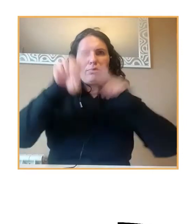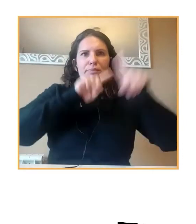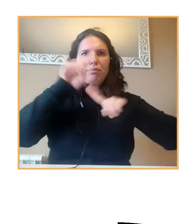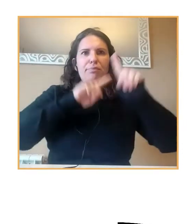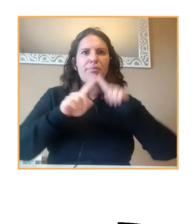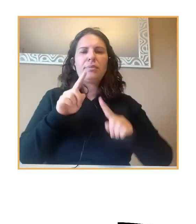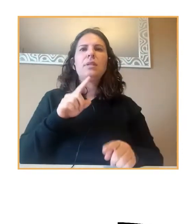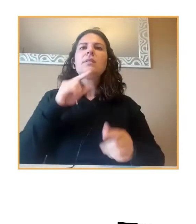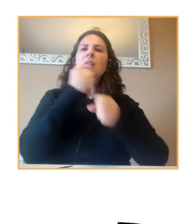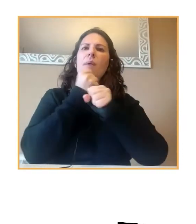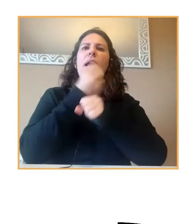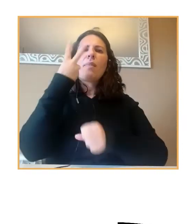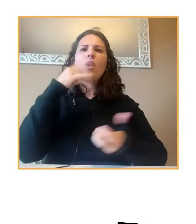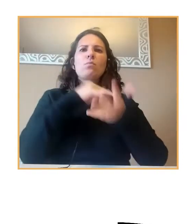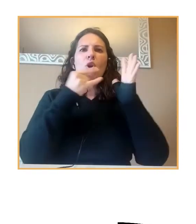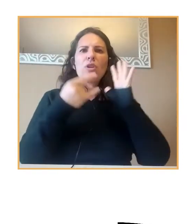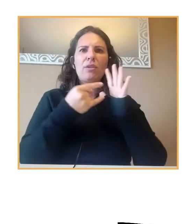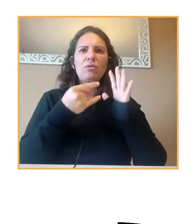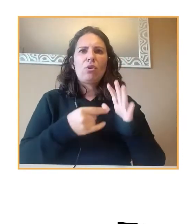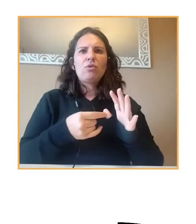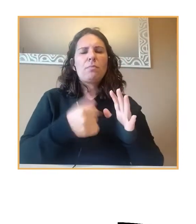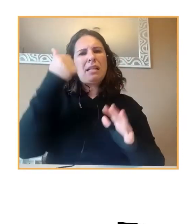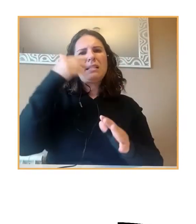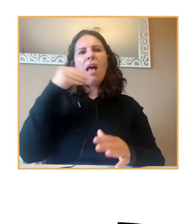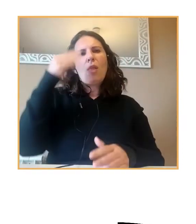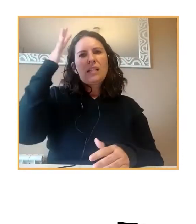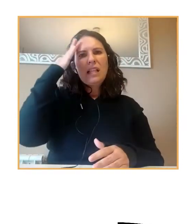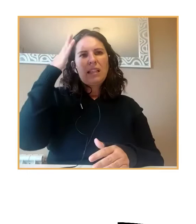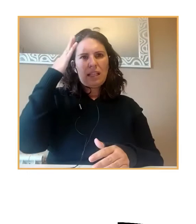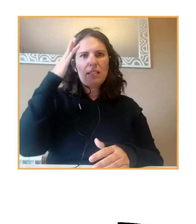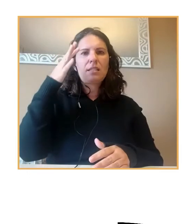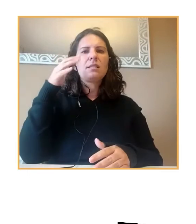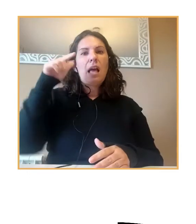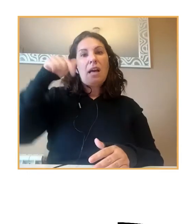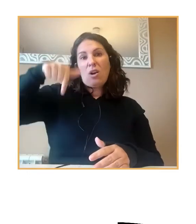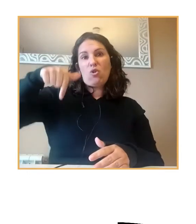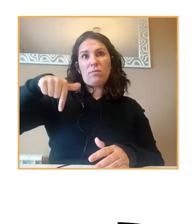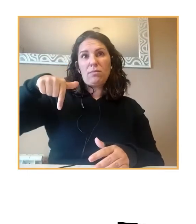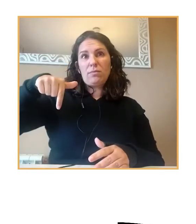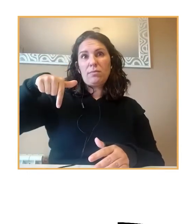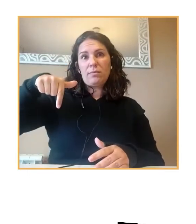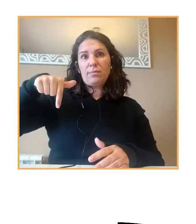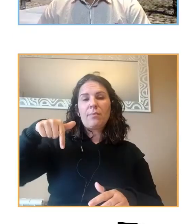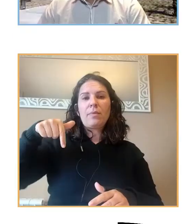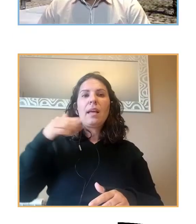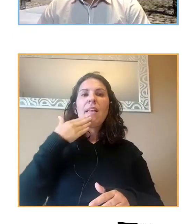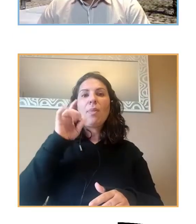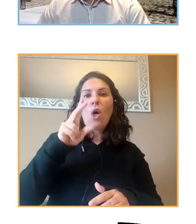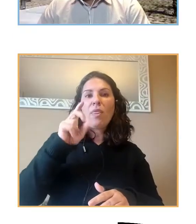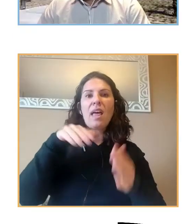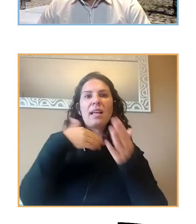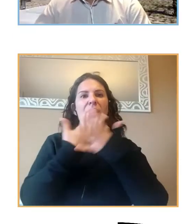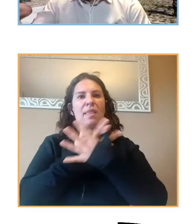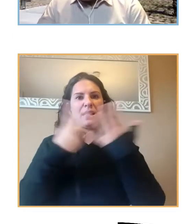proyectos uno dirigido a adolescentes el de abajo adolescentes de 12 a 17 años ofreciendo una